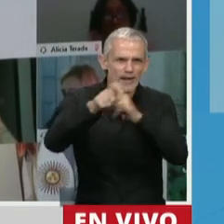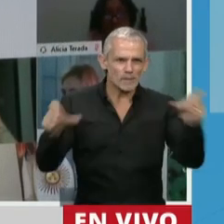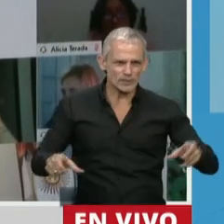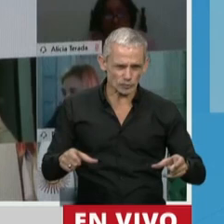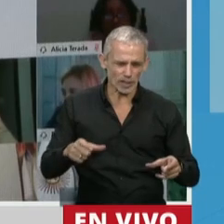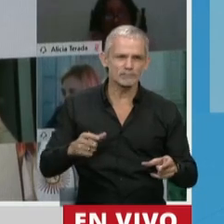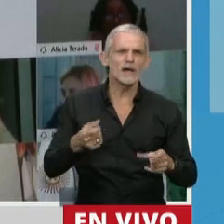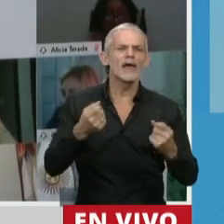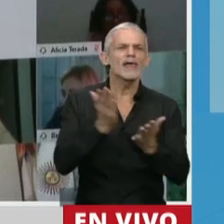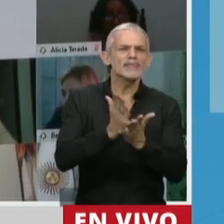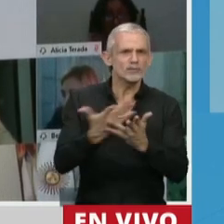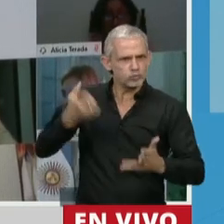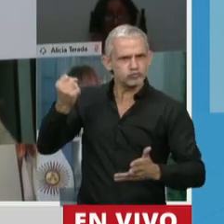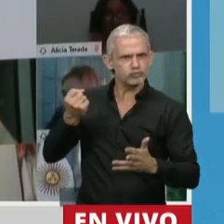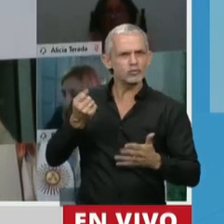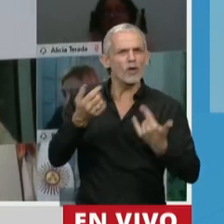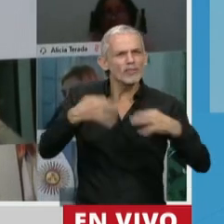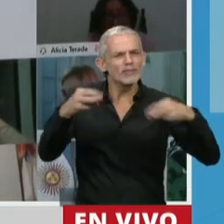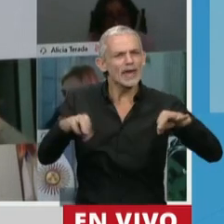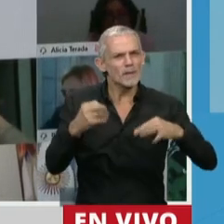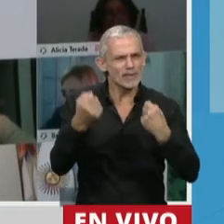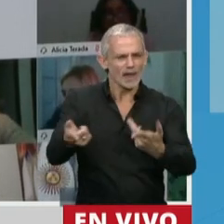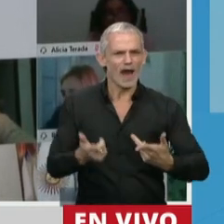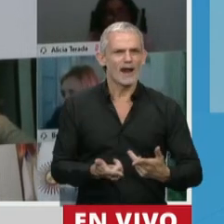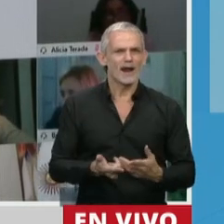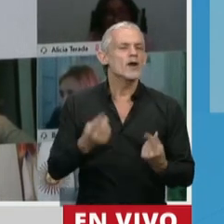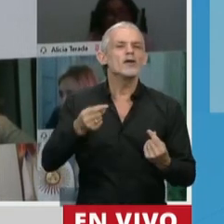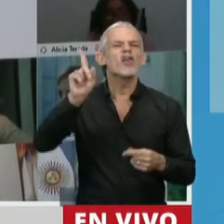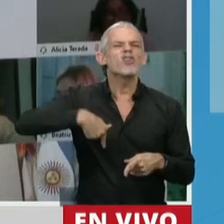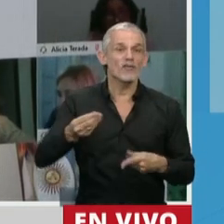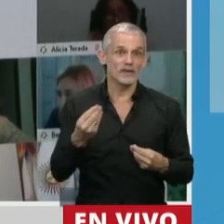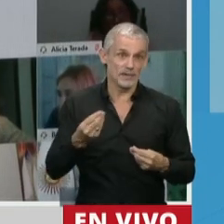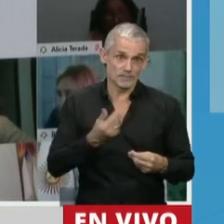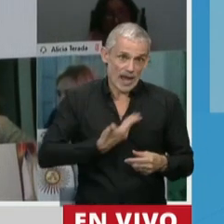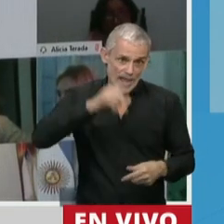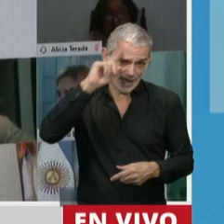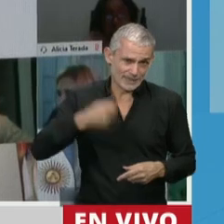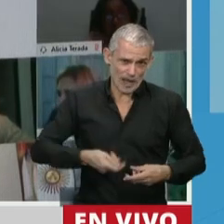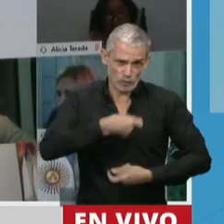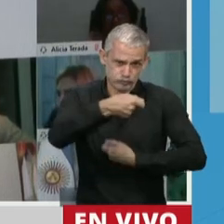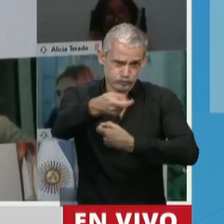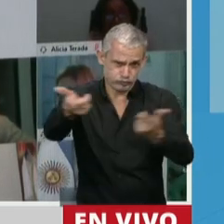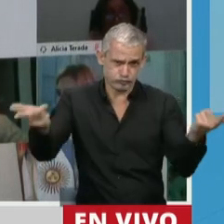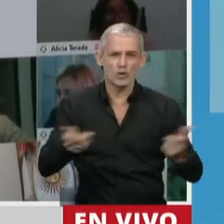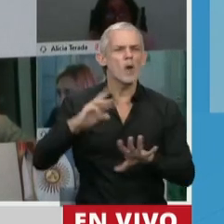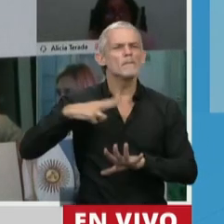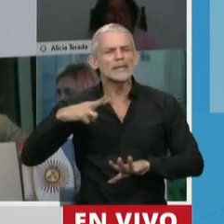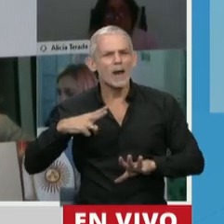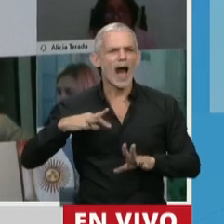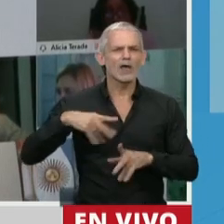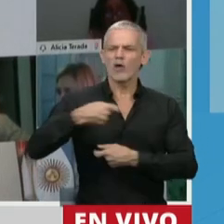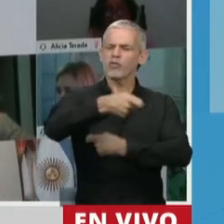tiene que tener acceso y que eso es producto del financiamiento del Estado, no de espacios privados o